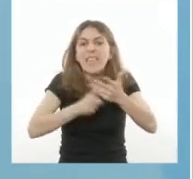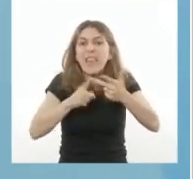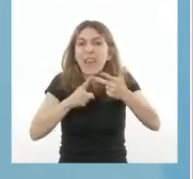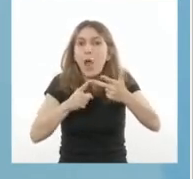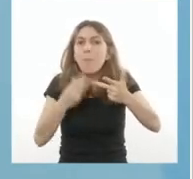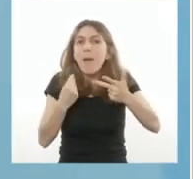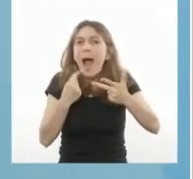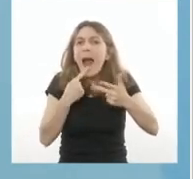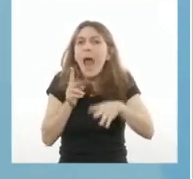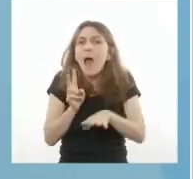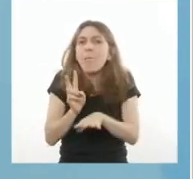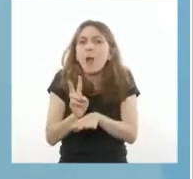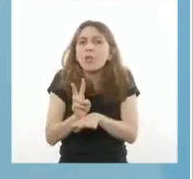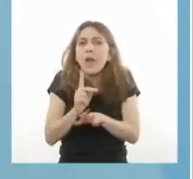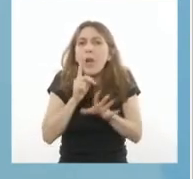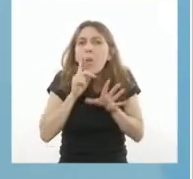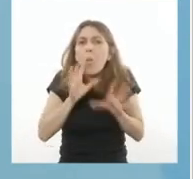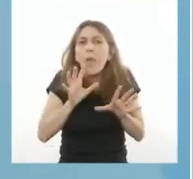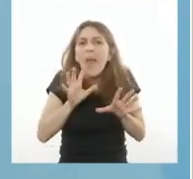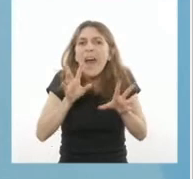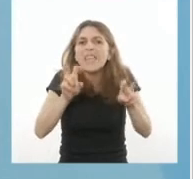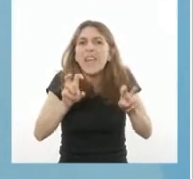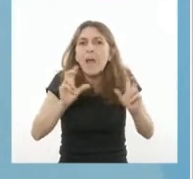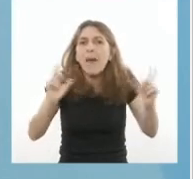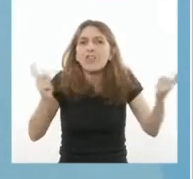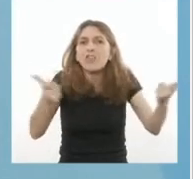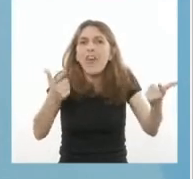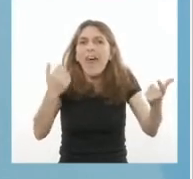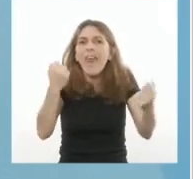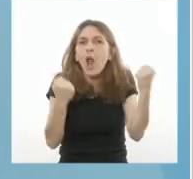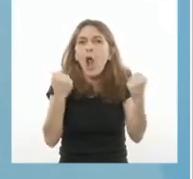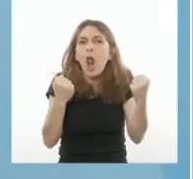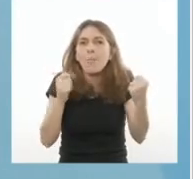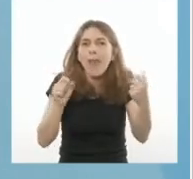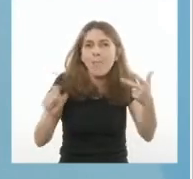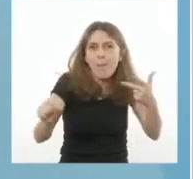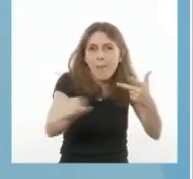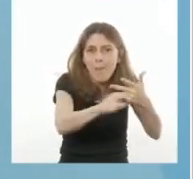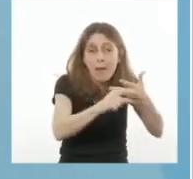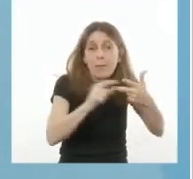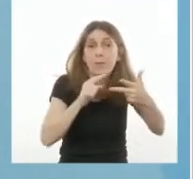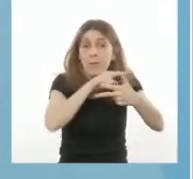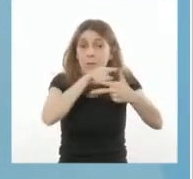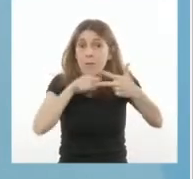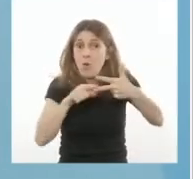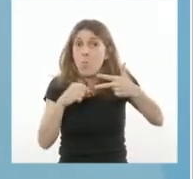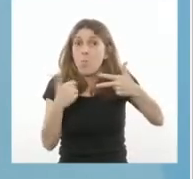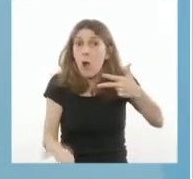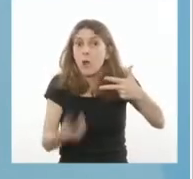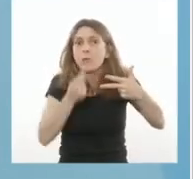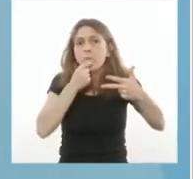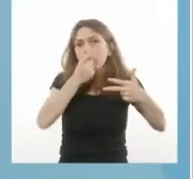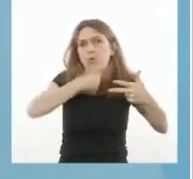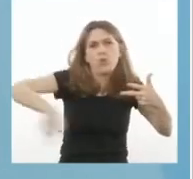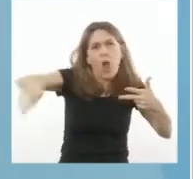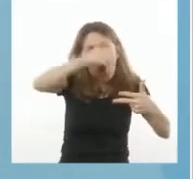la situación social y la actividad económica. Por eso, mientras nos cuidamos,